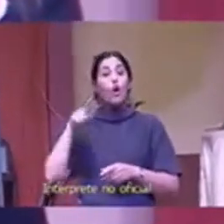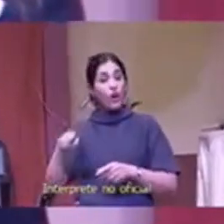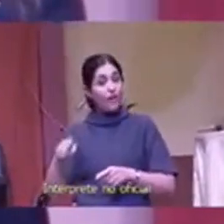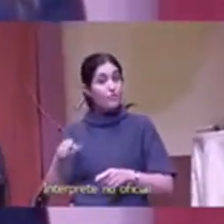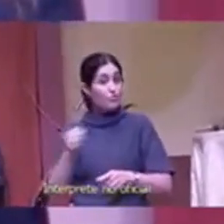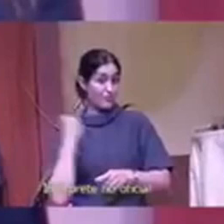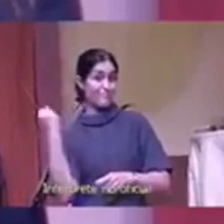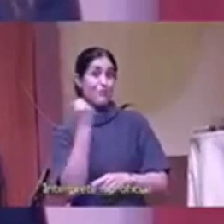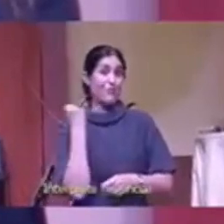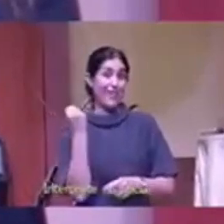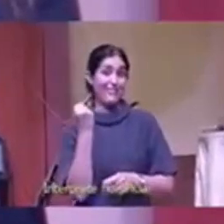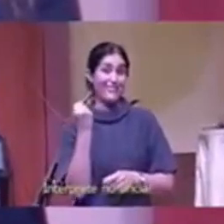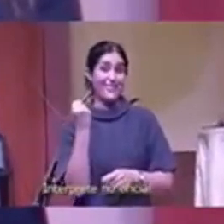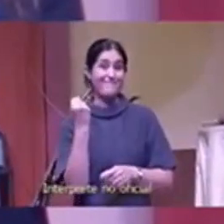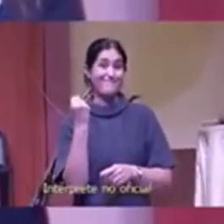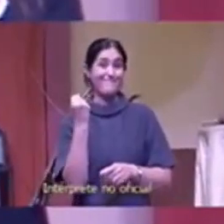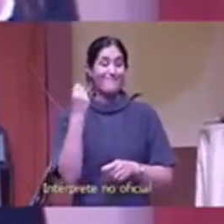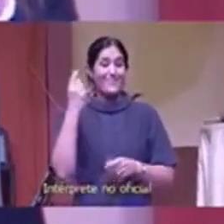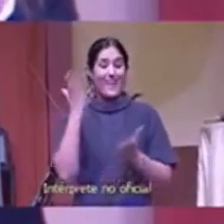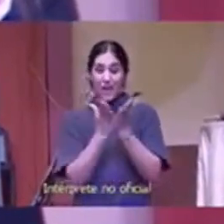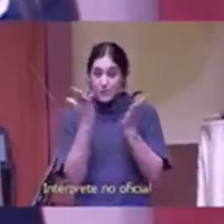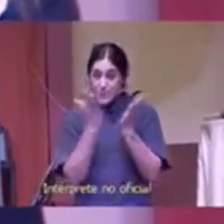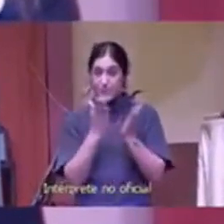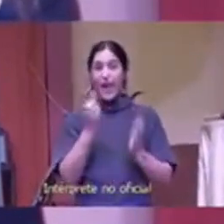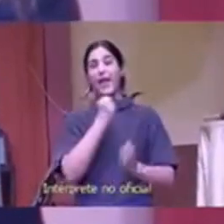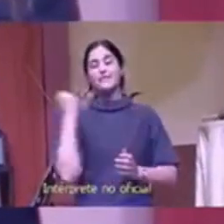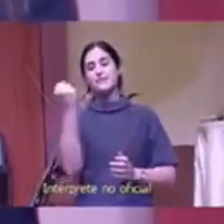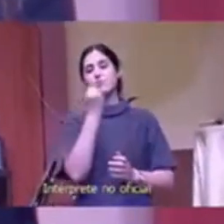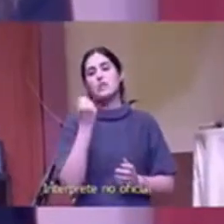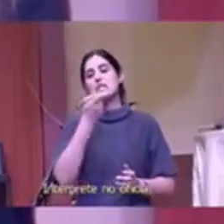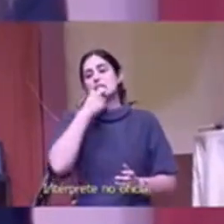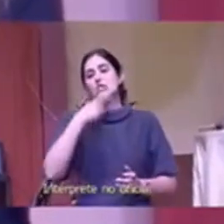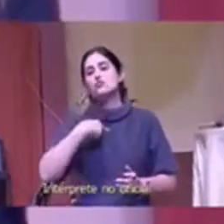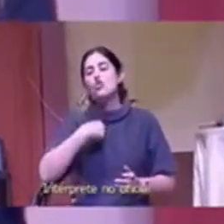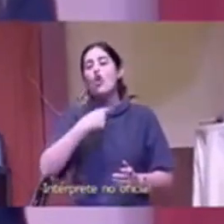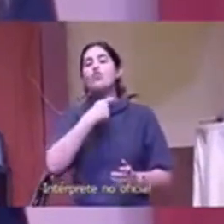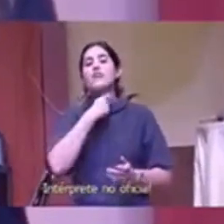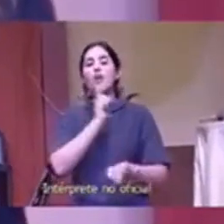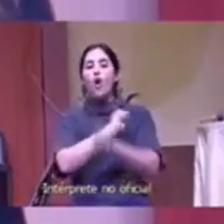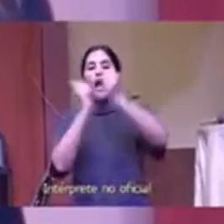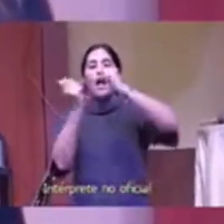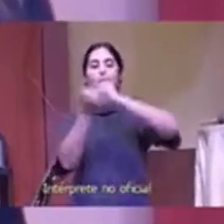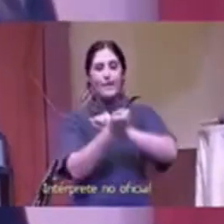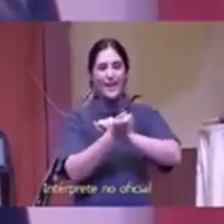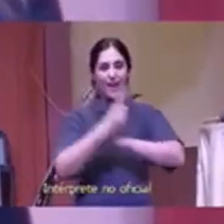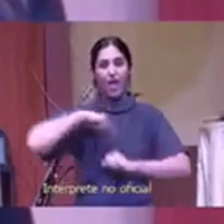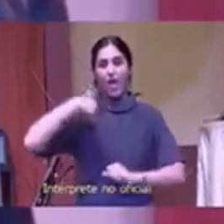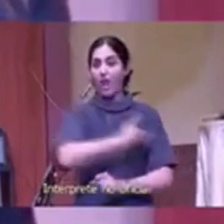importe si realmente vamos a influir la cultura tenemos